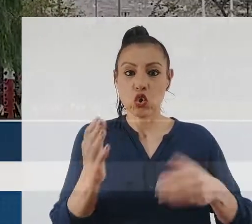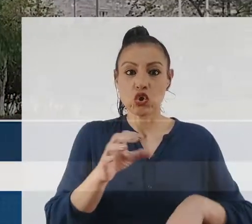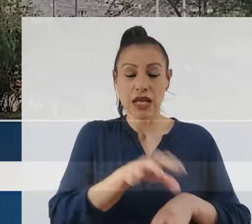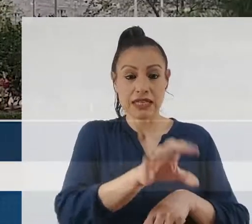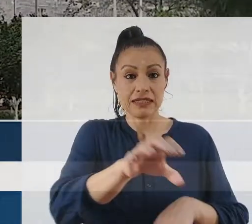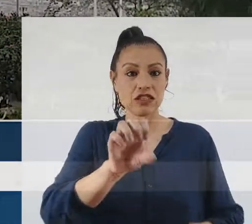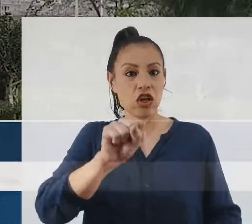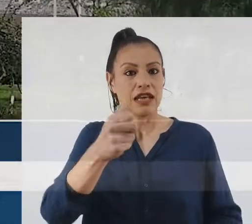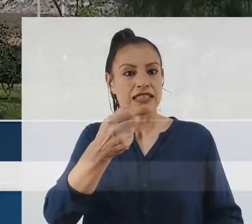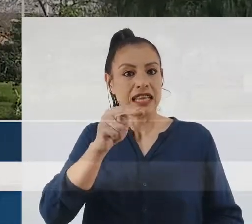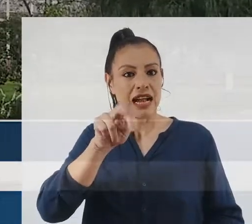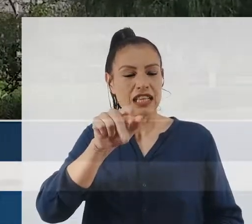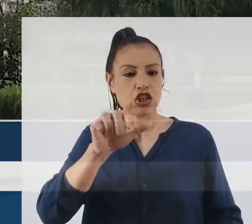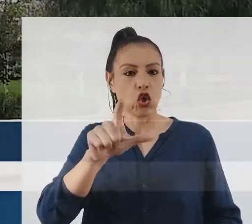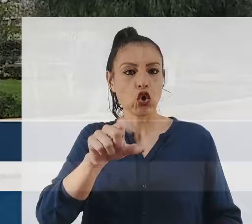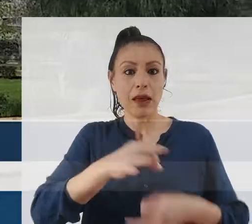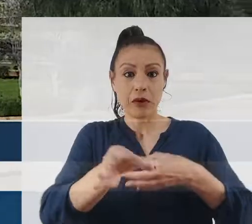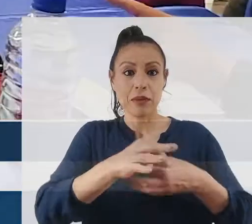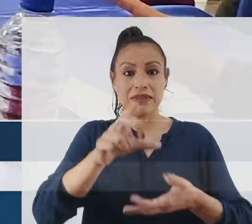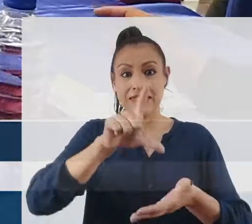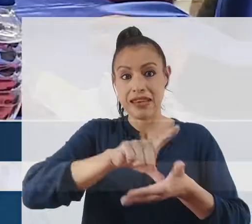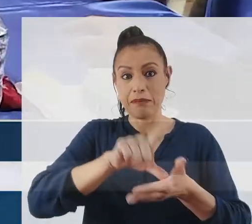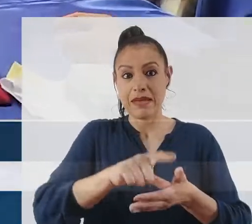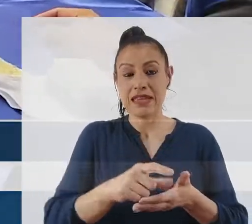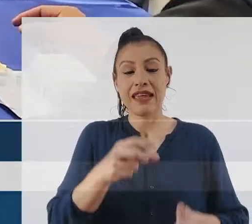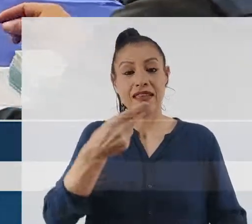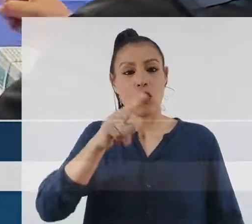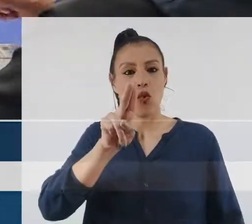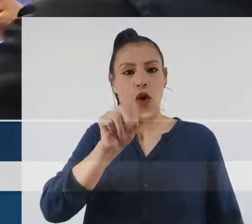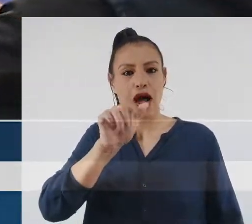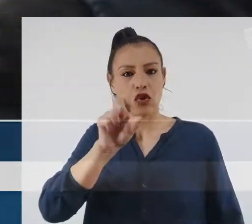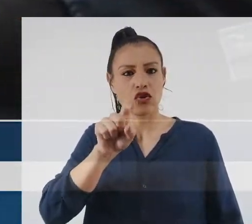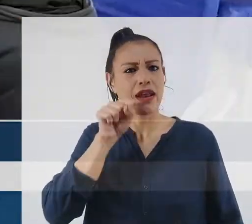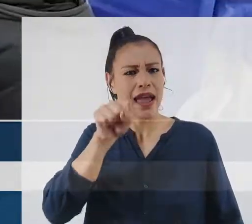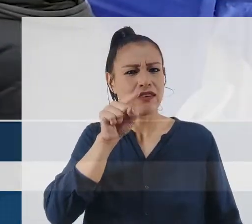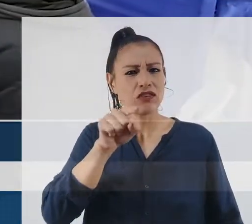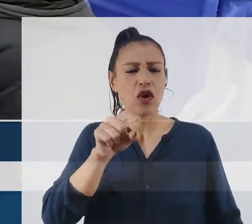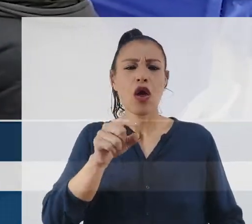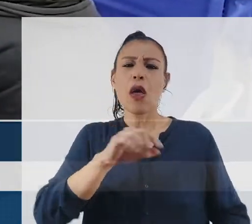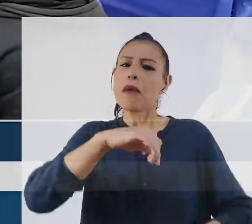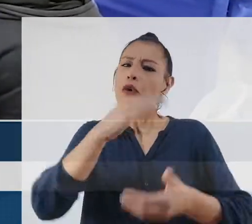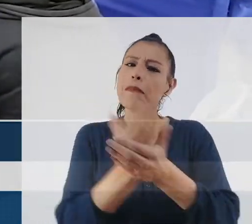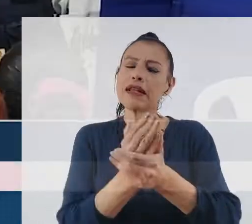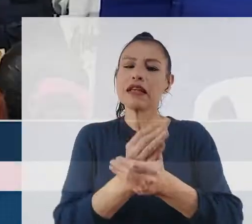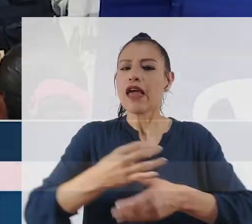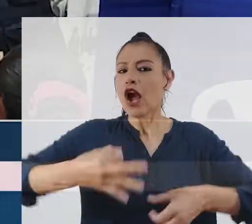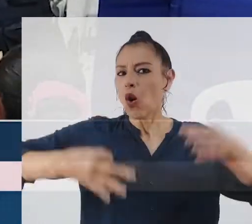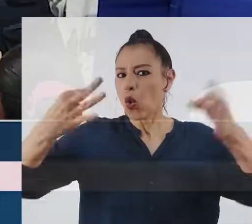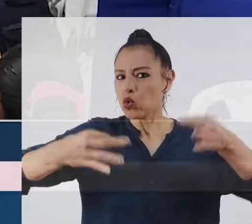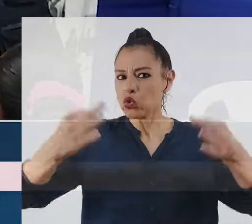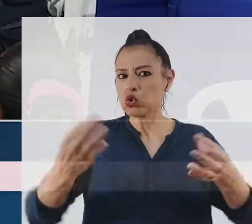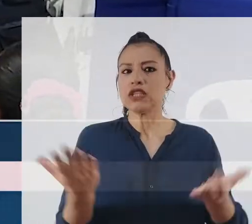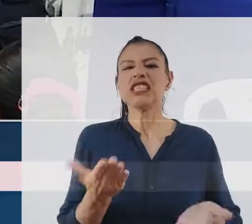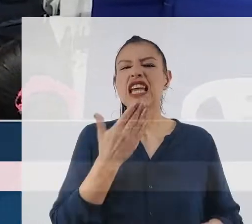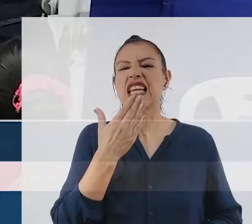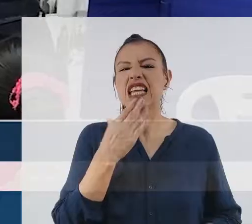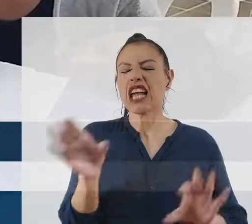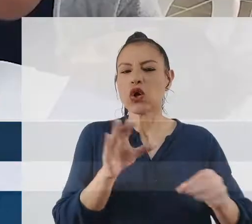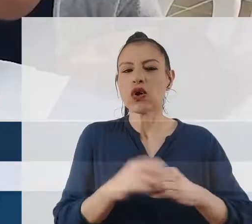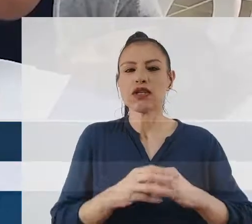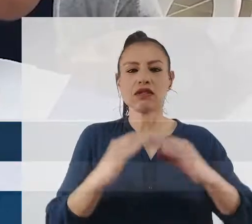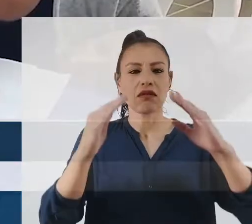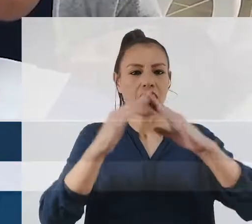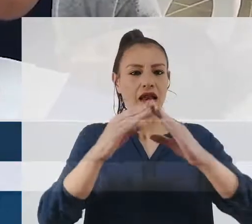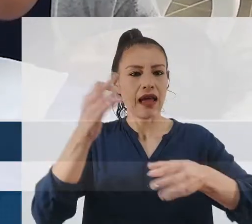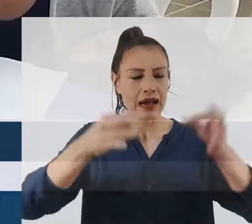Antonio, en la provincia limeña de Huarochirí. La actividad formó parte de la campaña Justicia Itinerante organizada por la Corte de Lima Este.